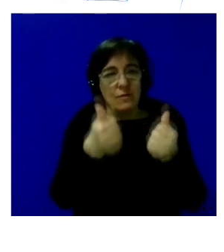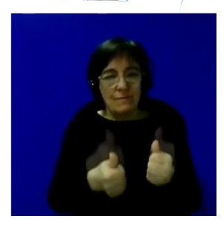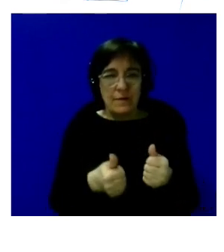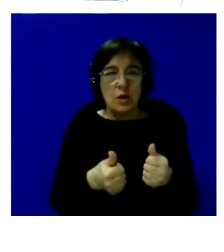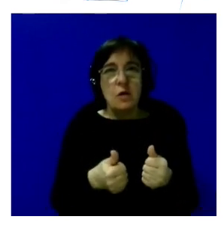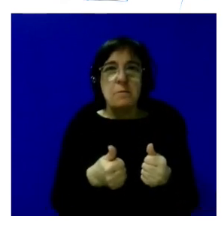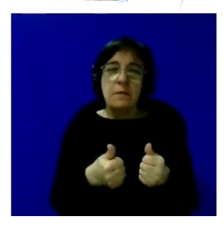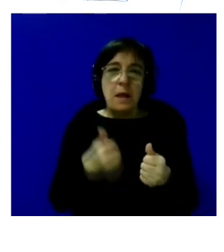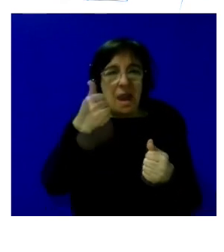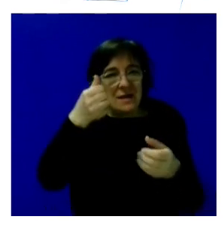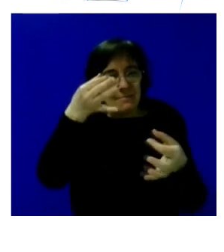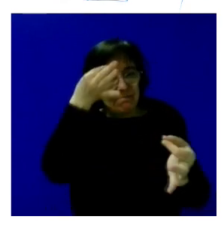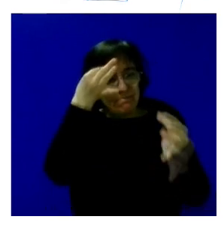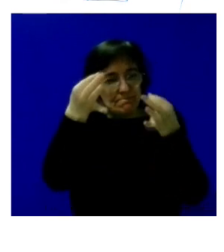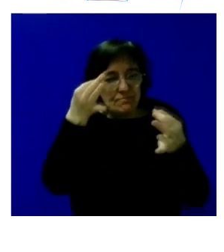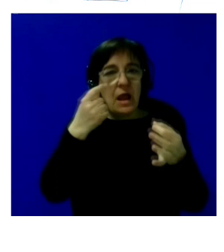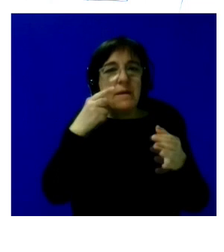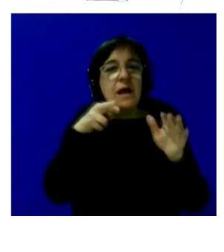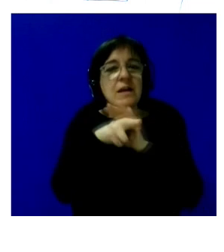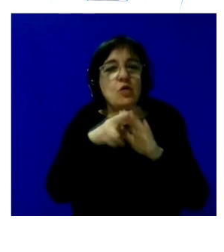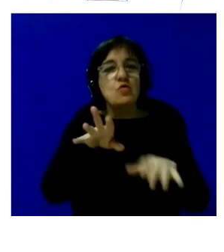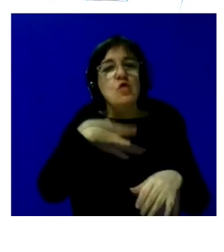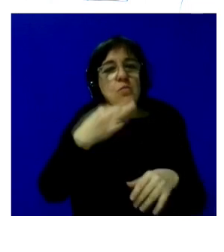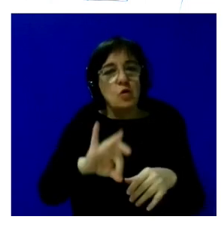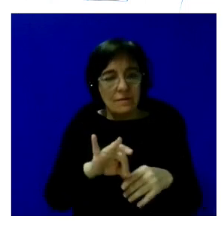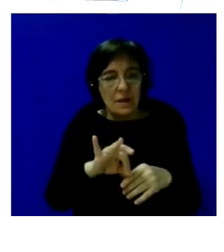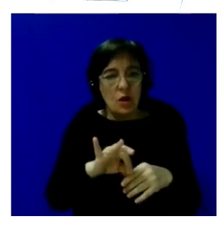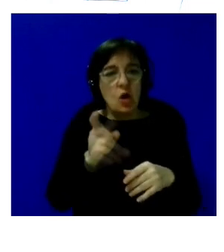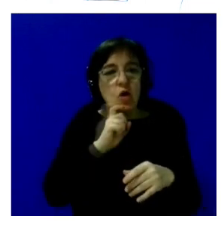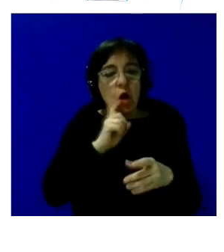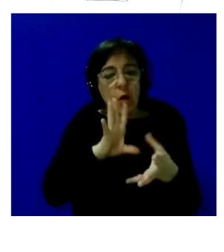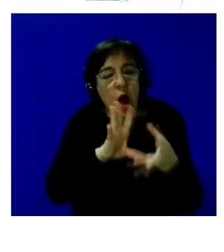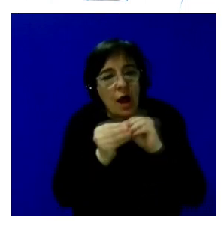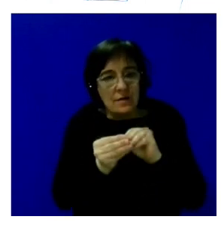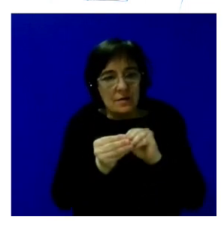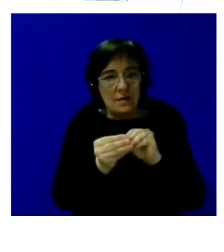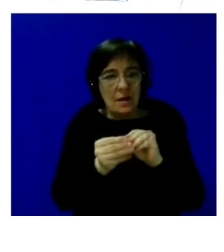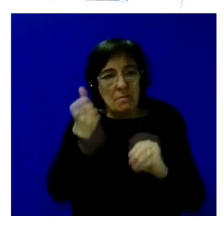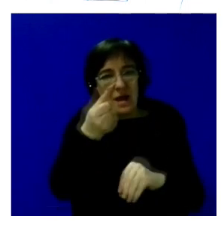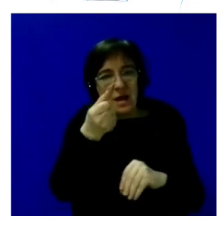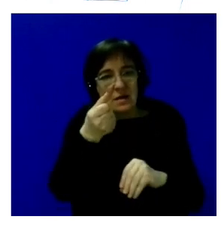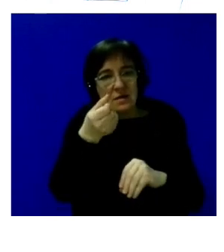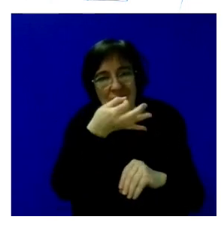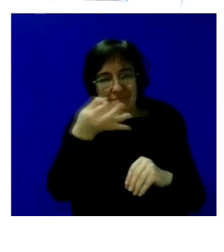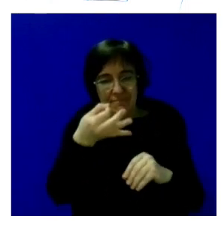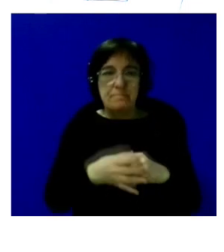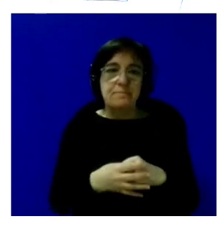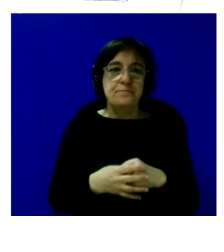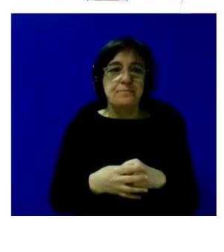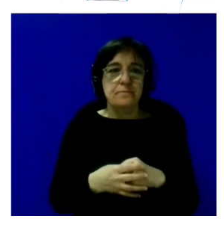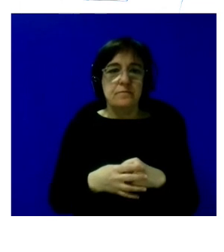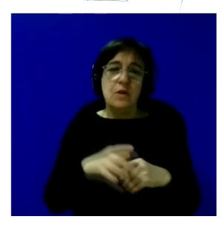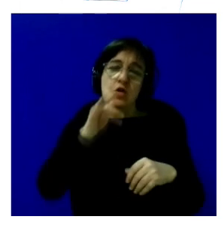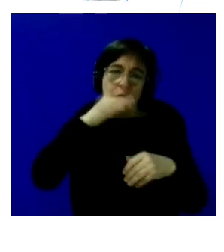detenida para ver qué recursos y qué posibilidades o cómo se debe ajustar para que sea más efectivo queda